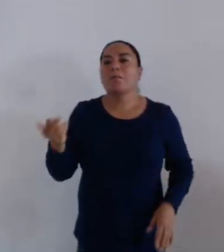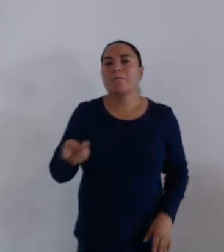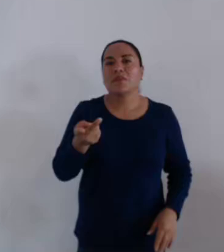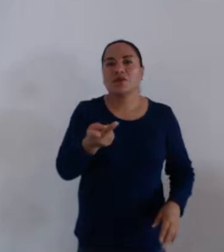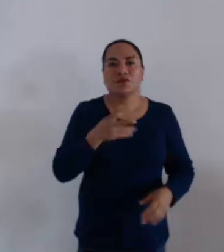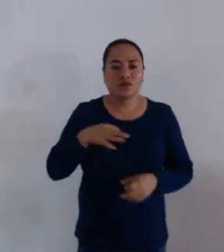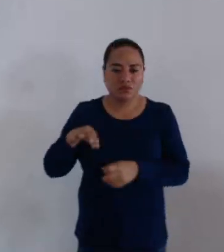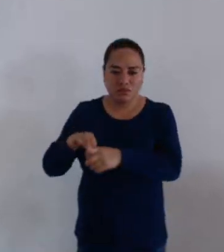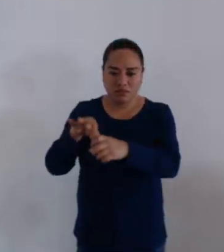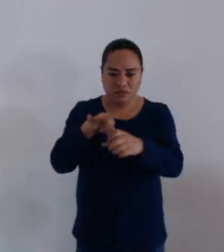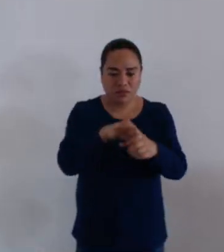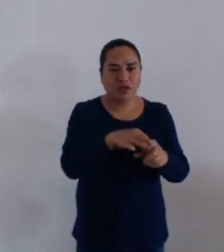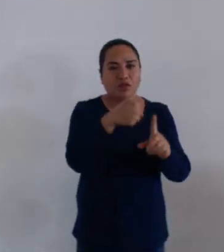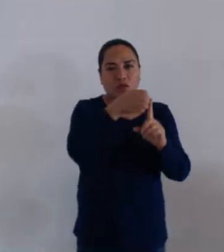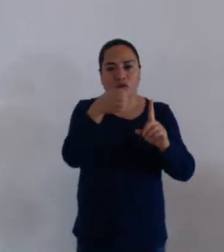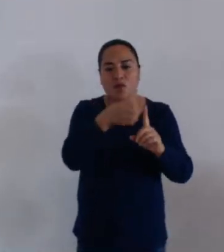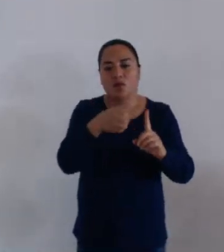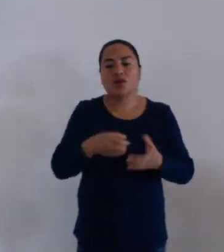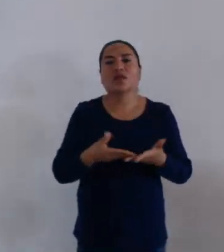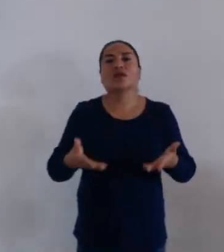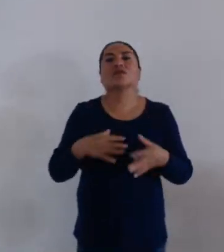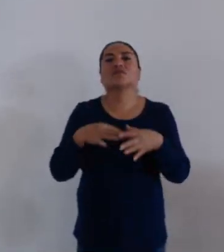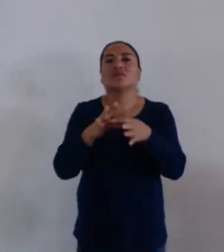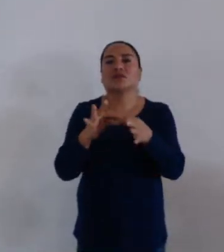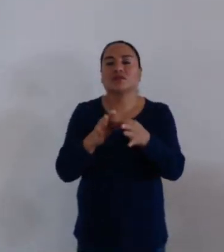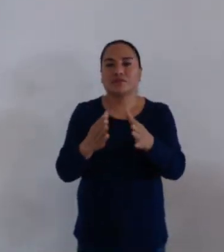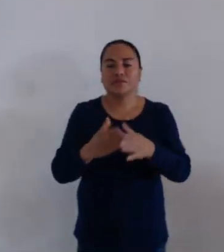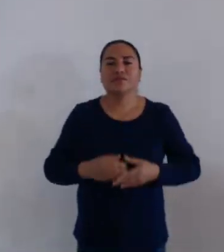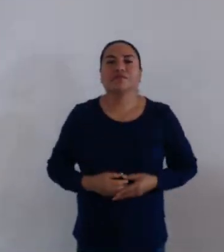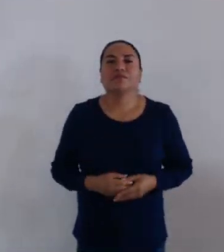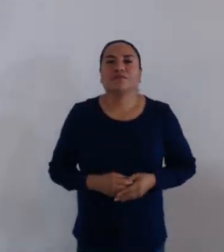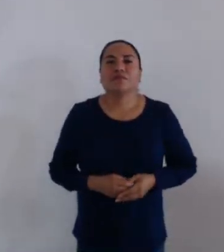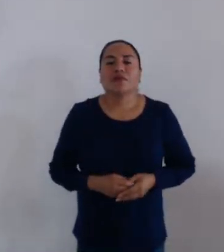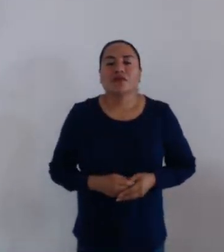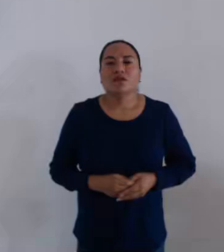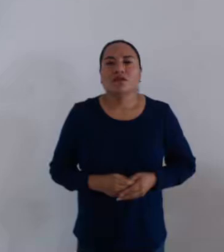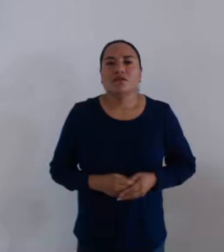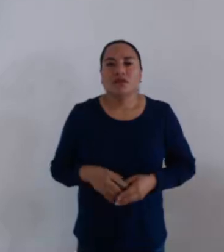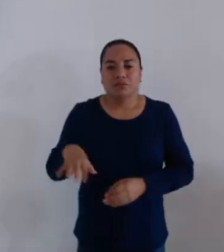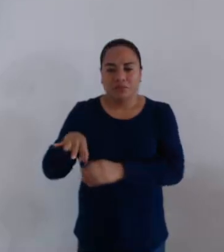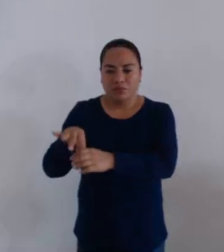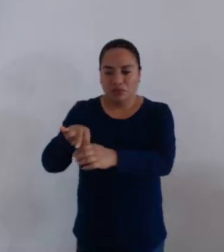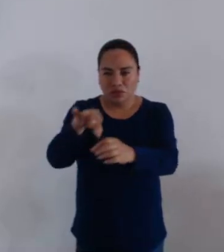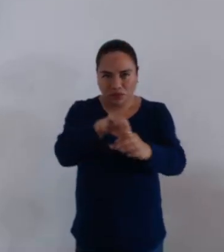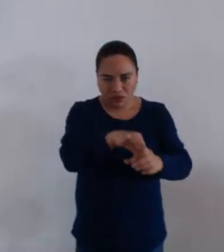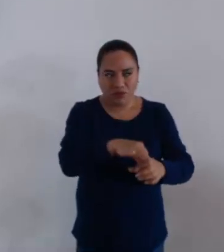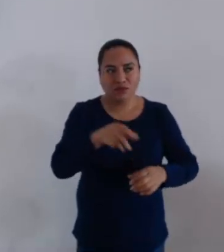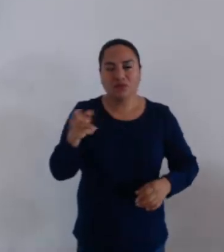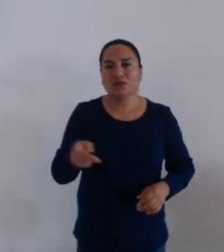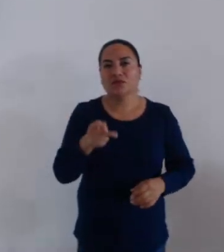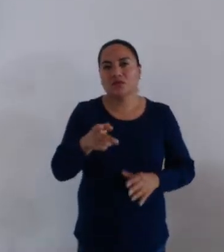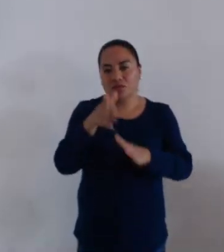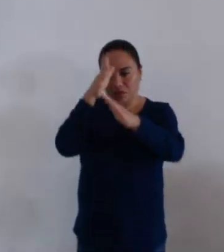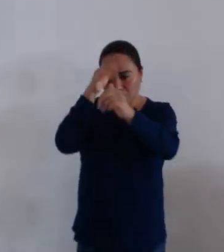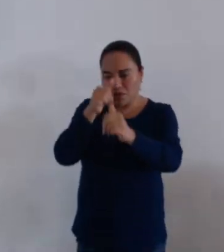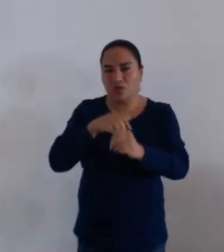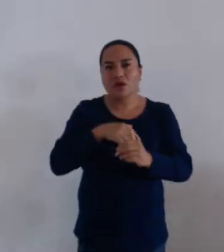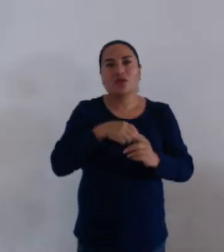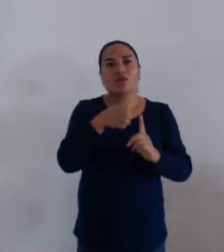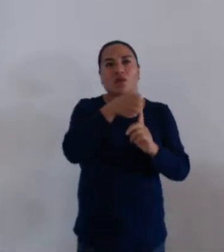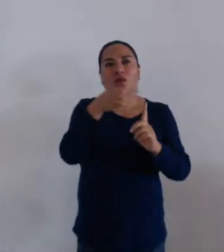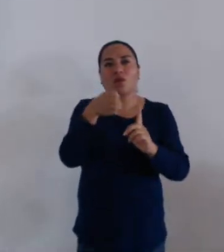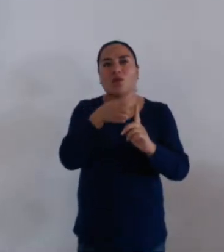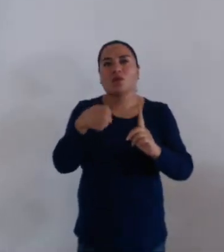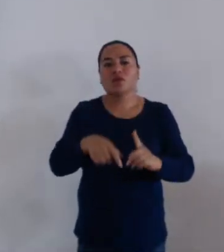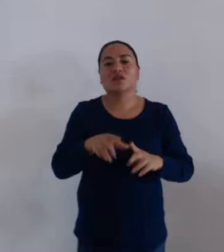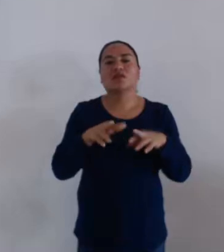Cabildo el proyecto de orden del día con el que acaba de dar cuenta. En votación económica, se pregunta si es de aprobarse el proyecto de orden